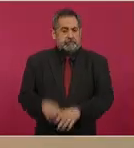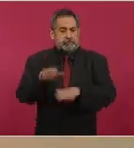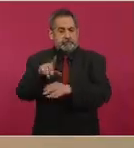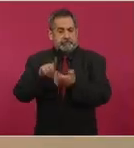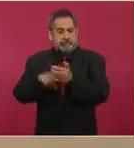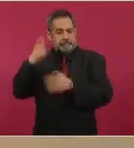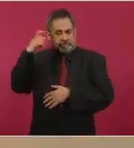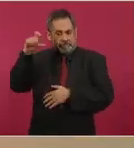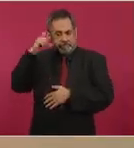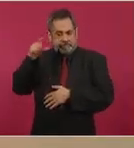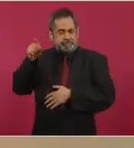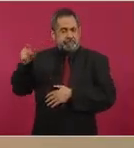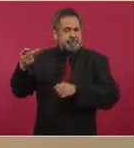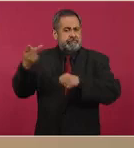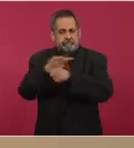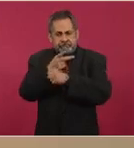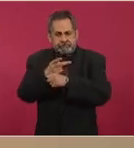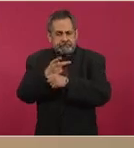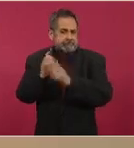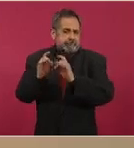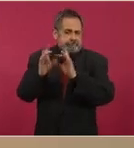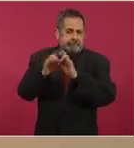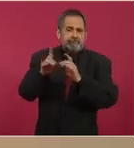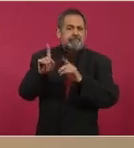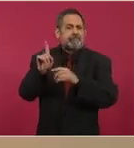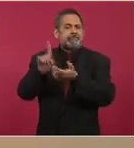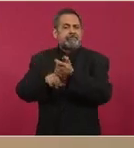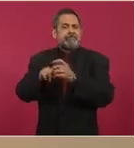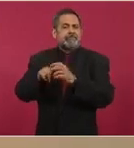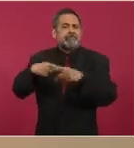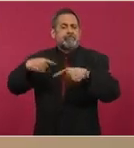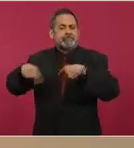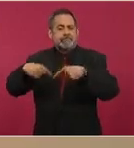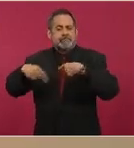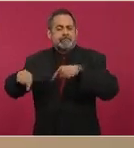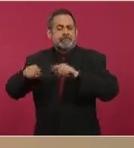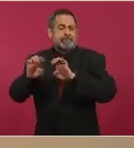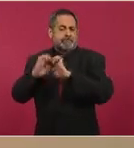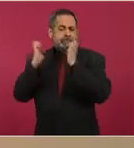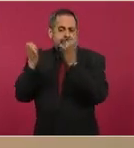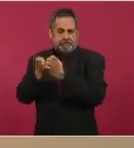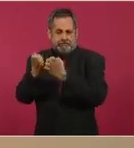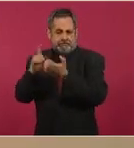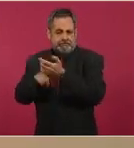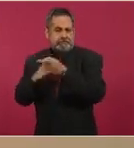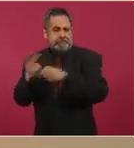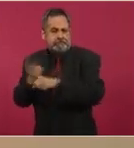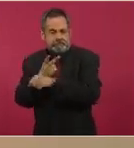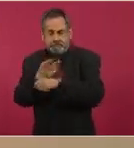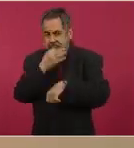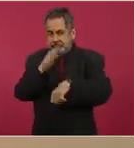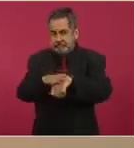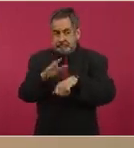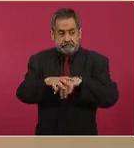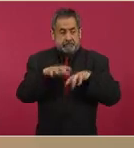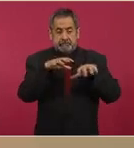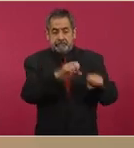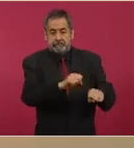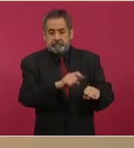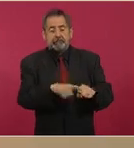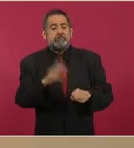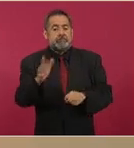seguimiento a los hechos ocurridos en el Estadio Corregidora, únicamente recordar que hay 27